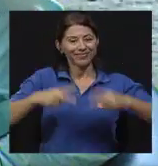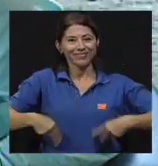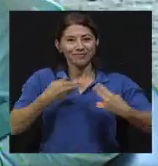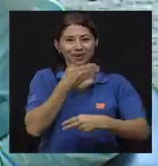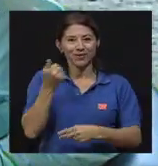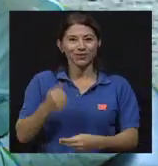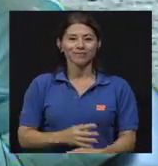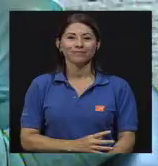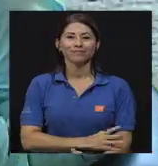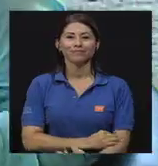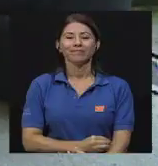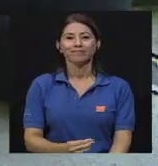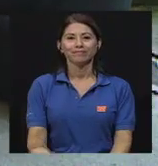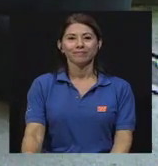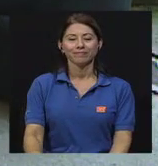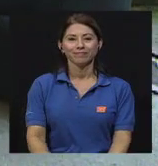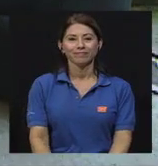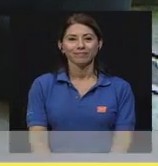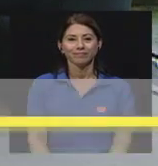Vivir Mejor.